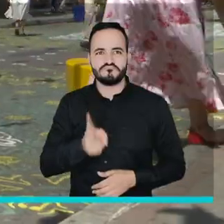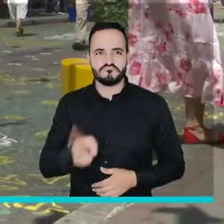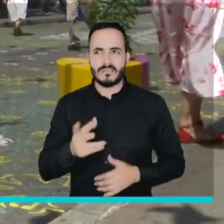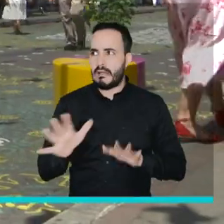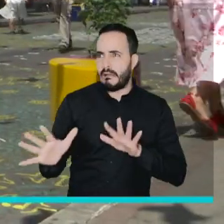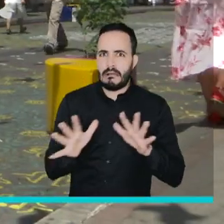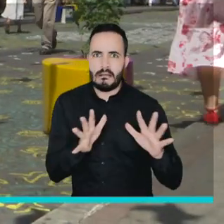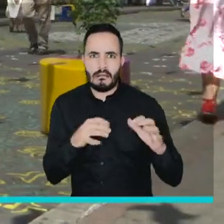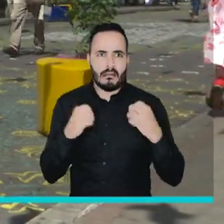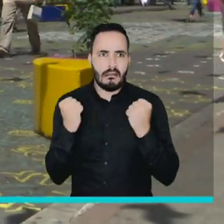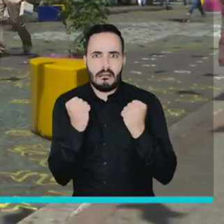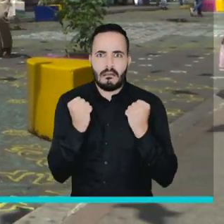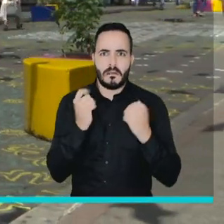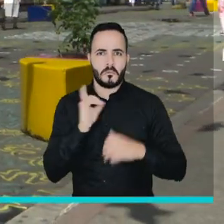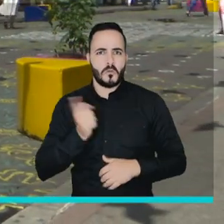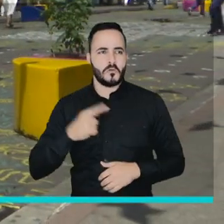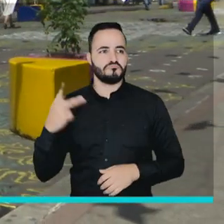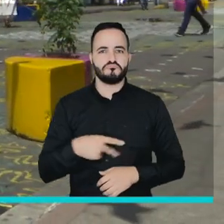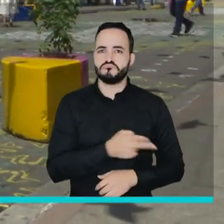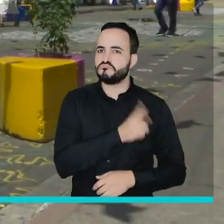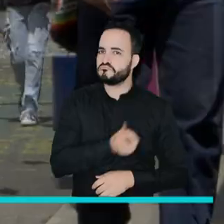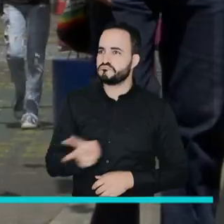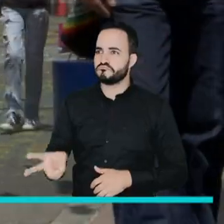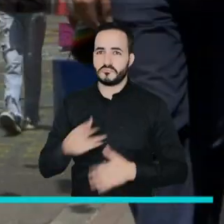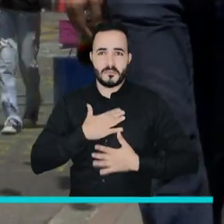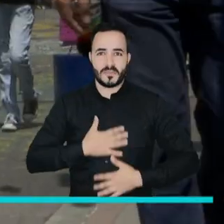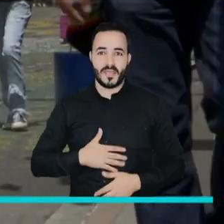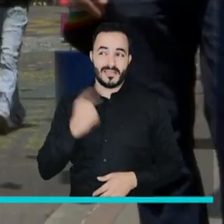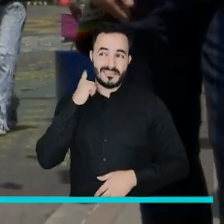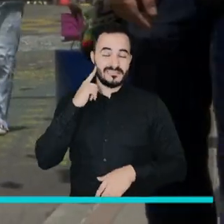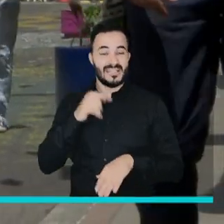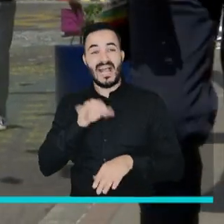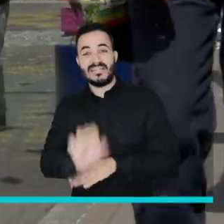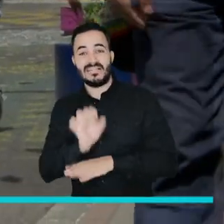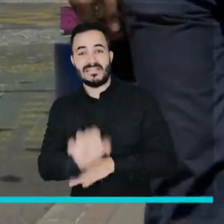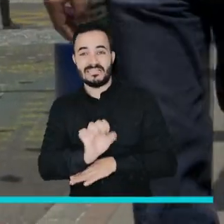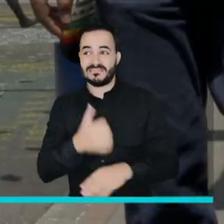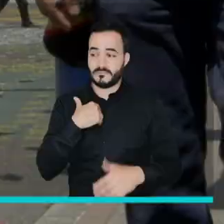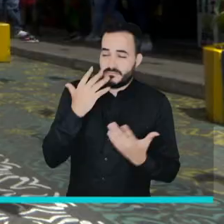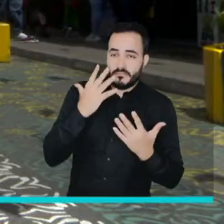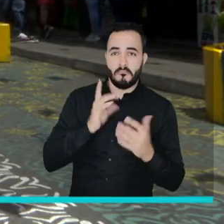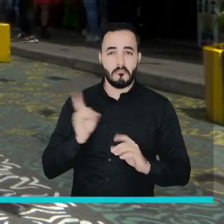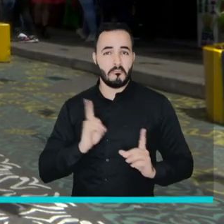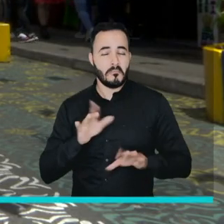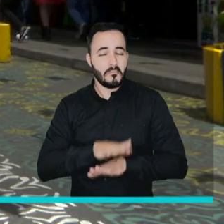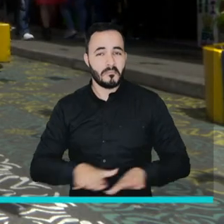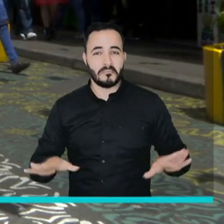tranquilo, para allí o para acá o derecho. Y no le están pitando a uno.